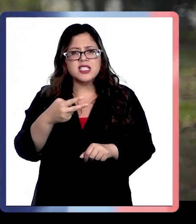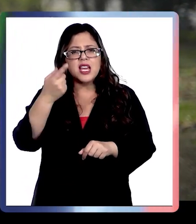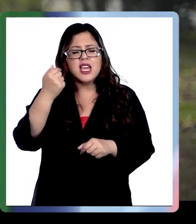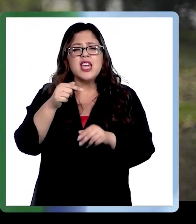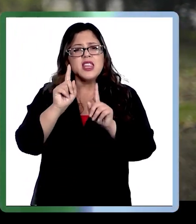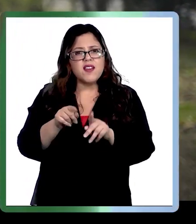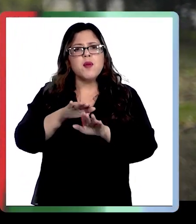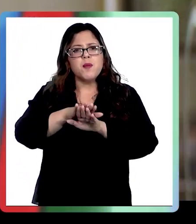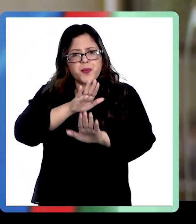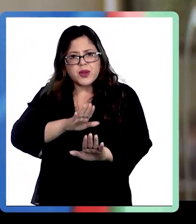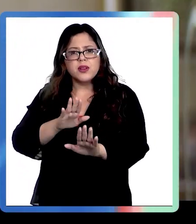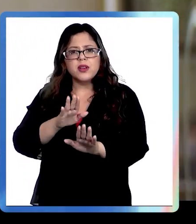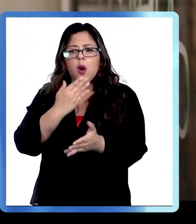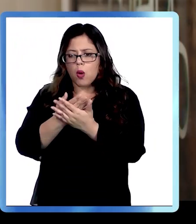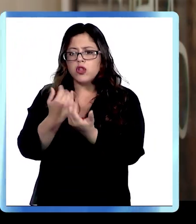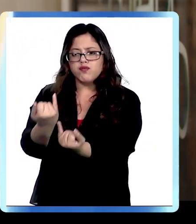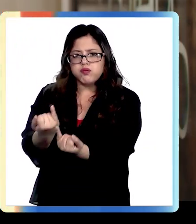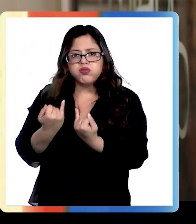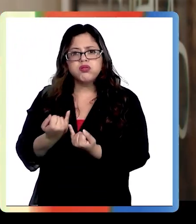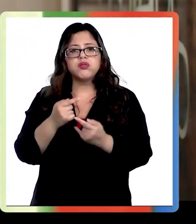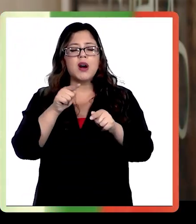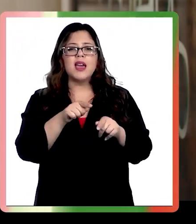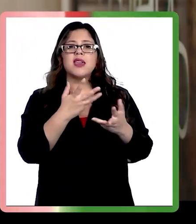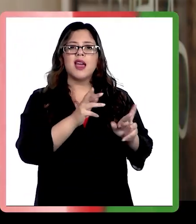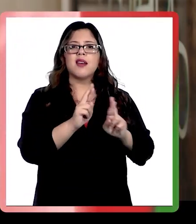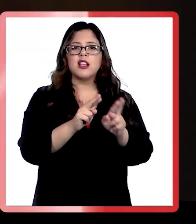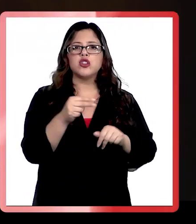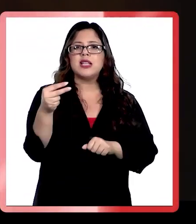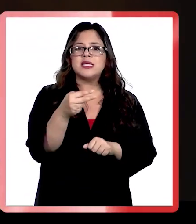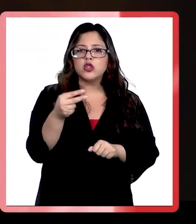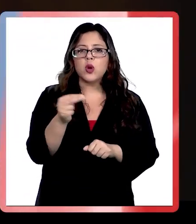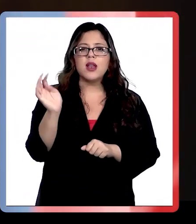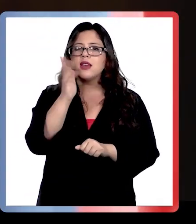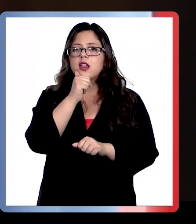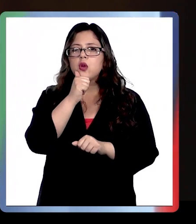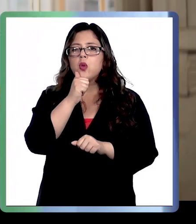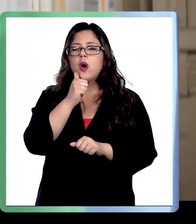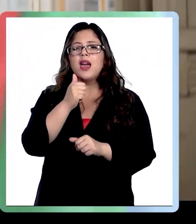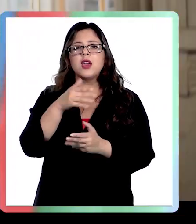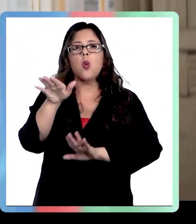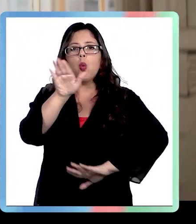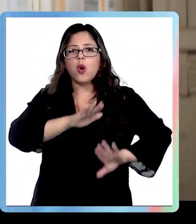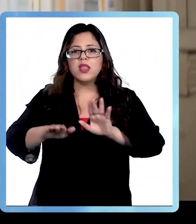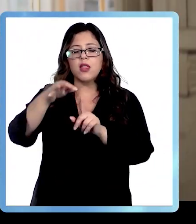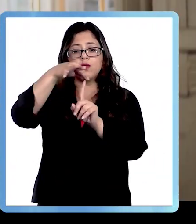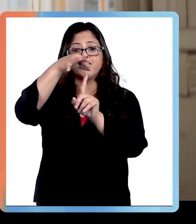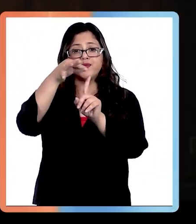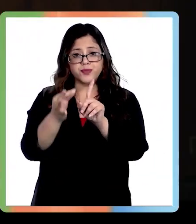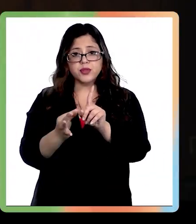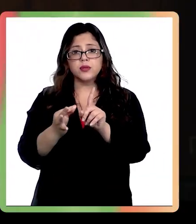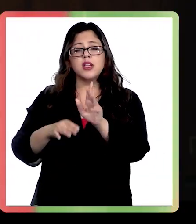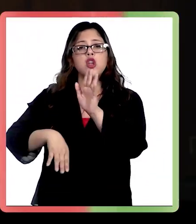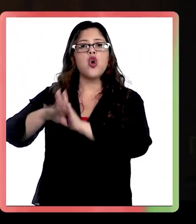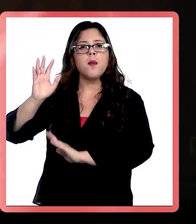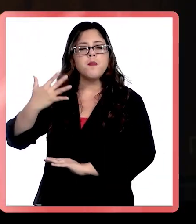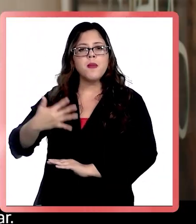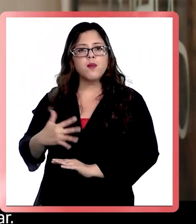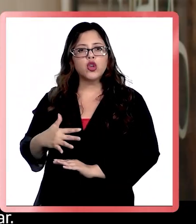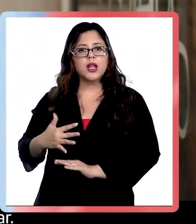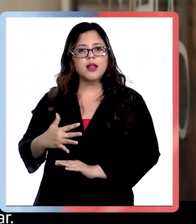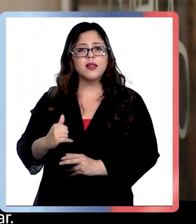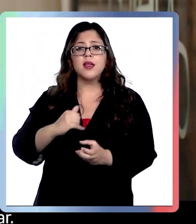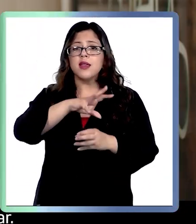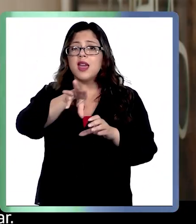información del VIH. Se contrae por relaciones sexuales no cuidadas. El uso correcto y sostenido del condón es lo más importante.